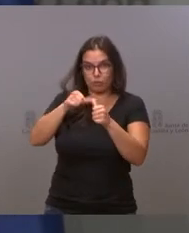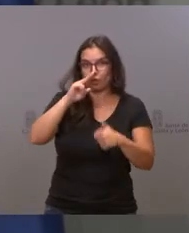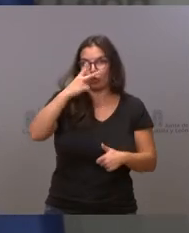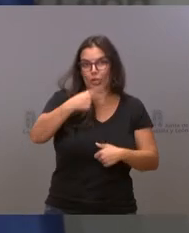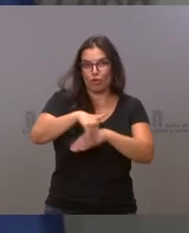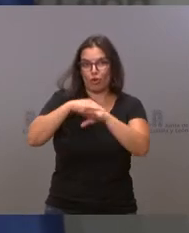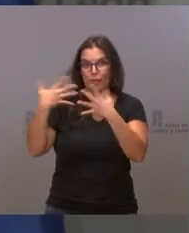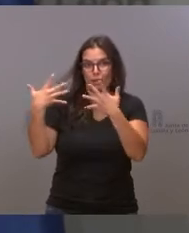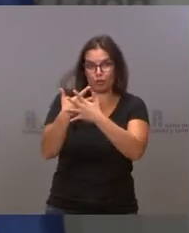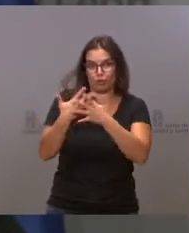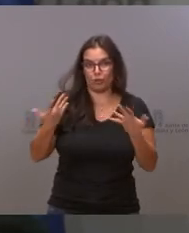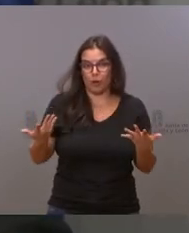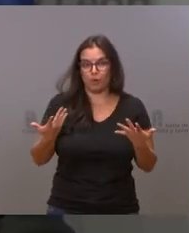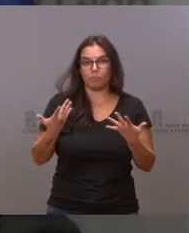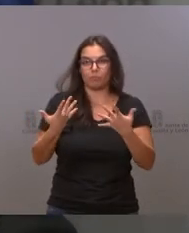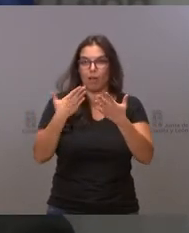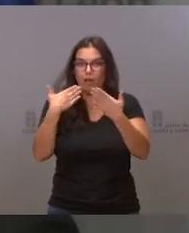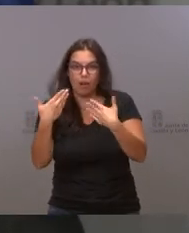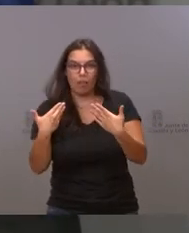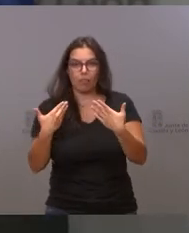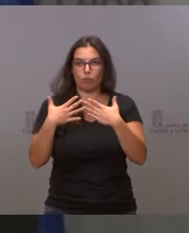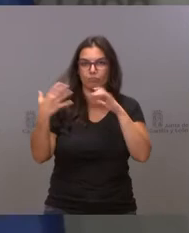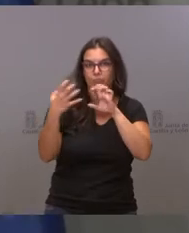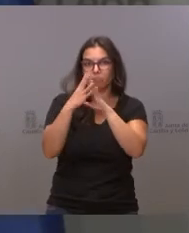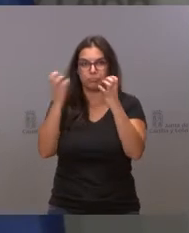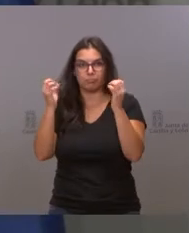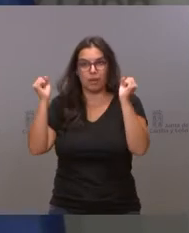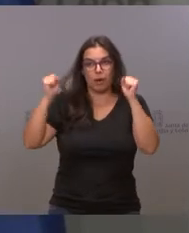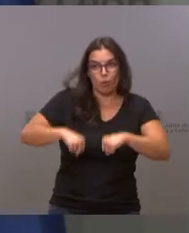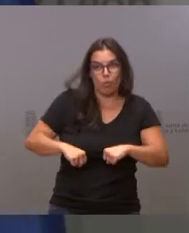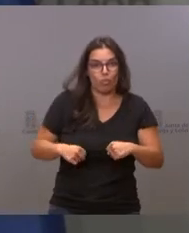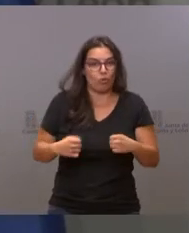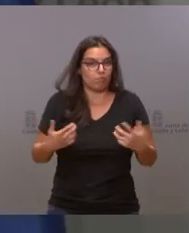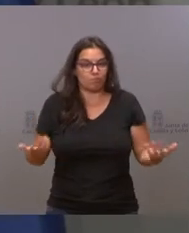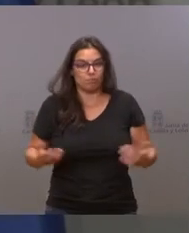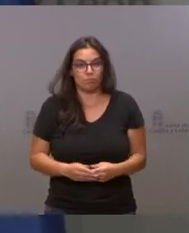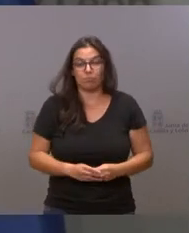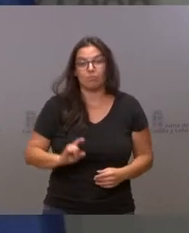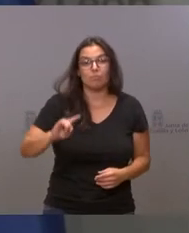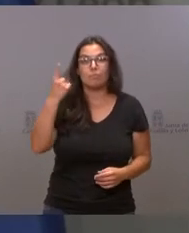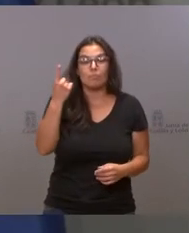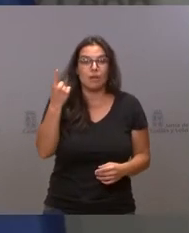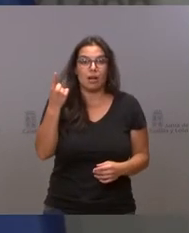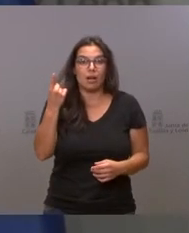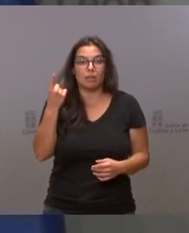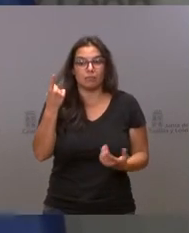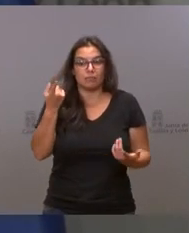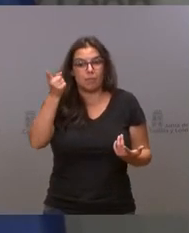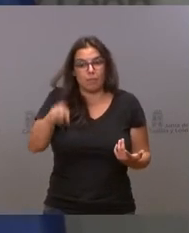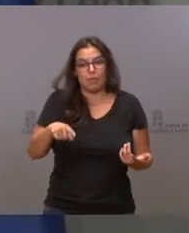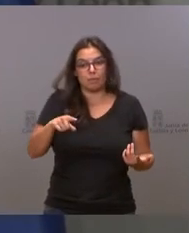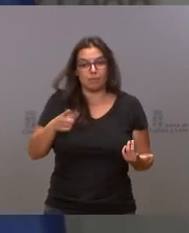de gobierno, acordando, dialogando y sobre todo reconociendo,